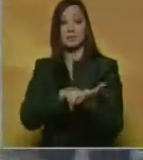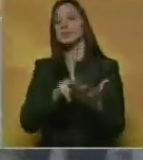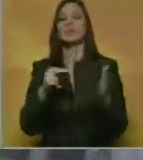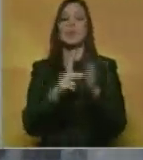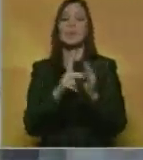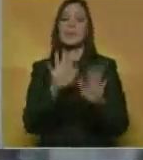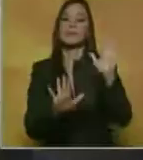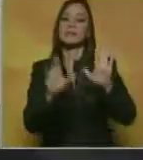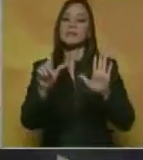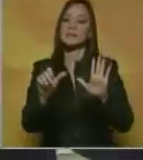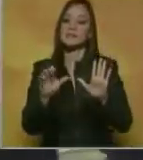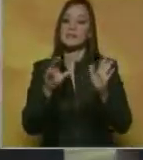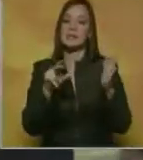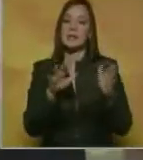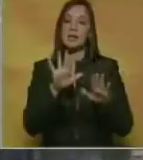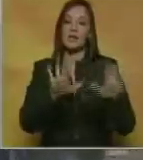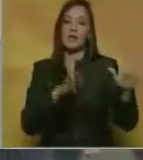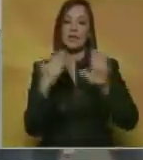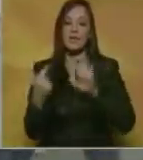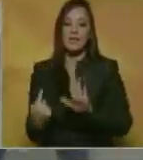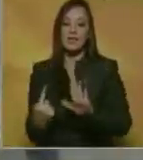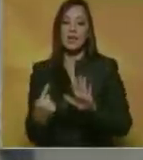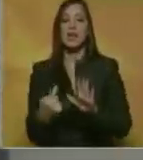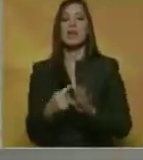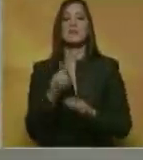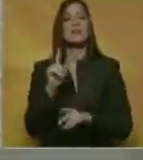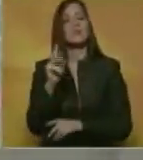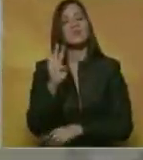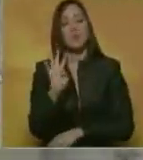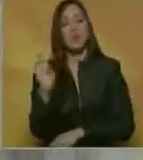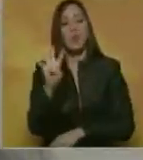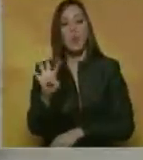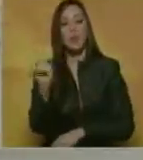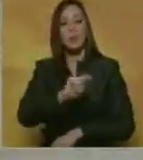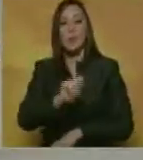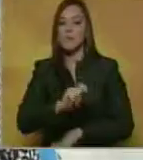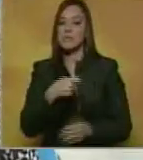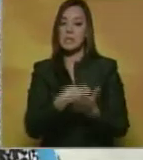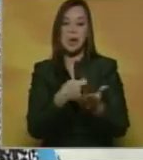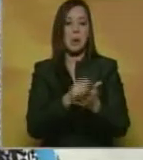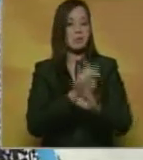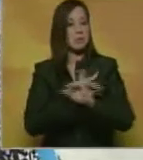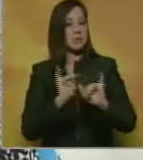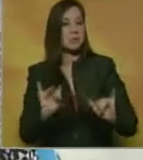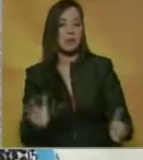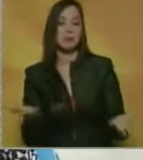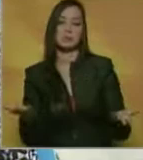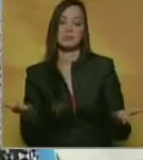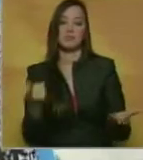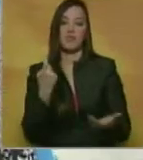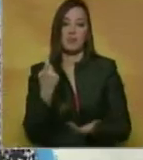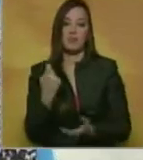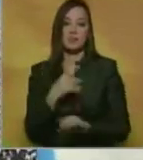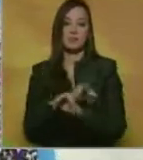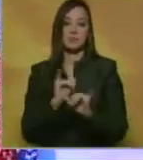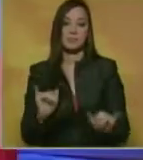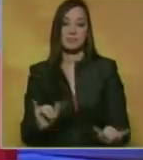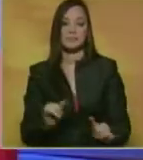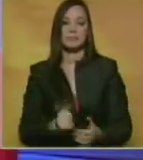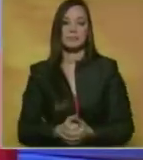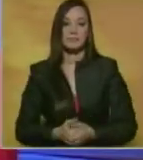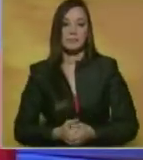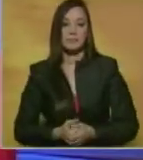cubre los primeros cuatro meses del año. Desde el Estado Lara en alianza con Promar Televisión, Laura Suárez, Noticiero Benevisión.